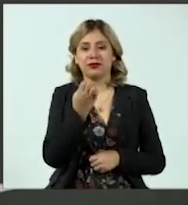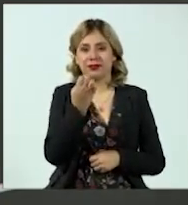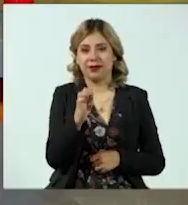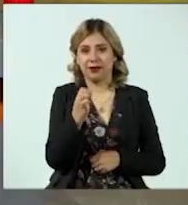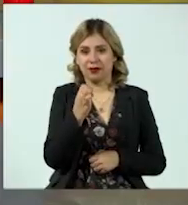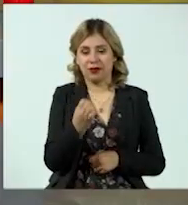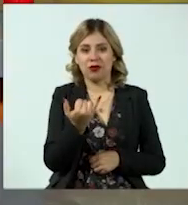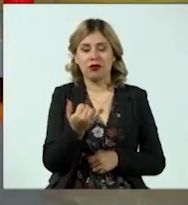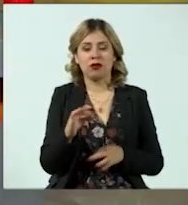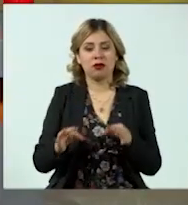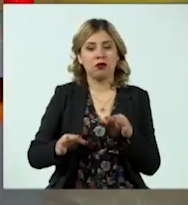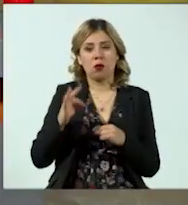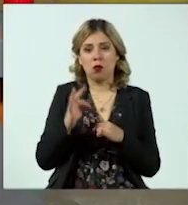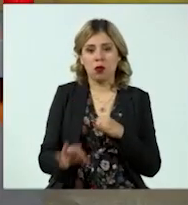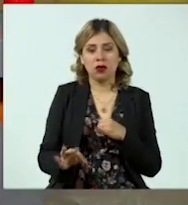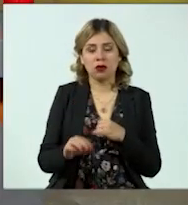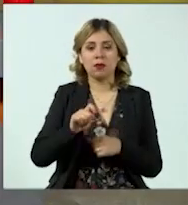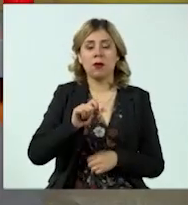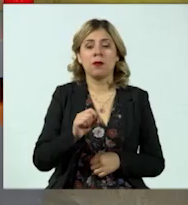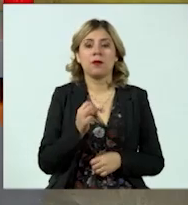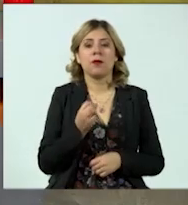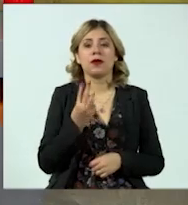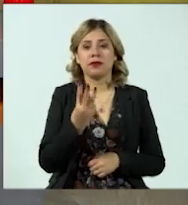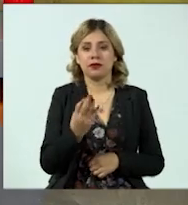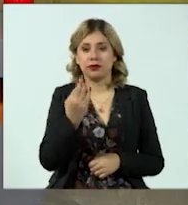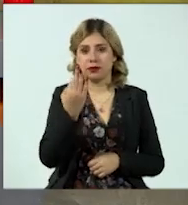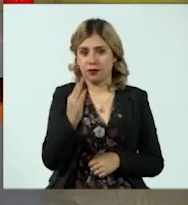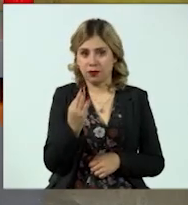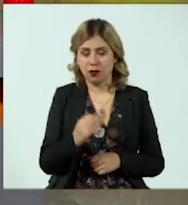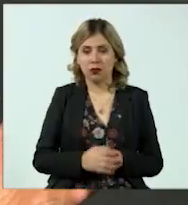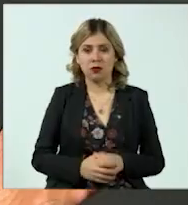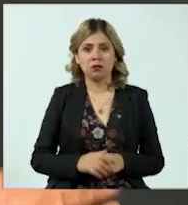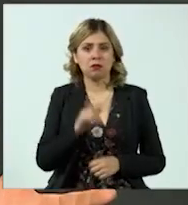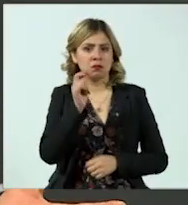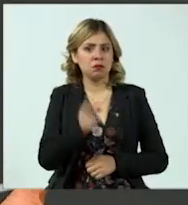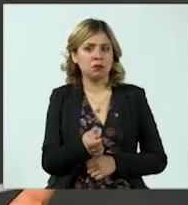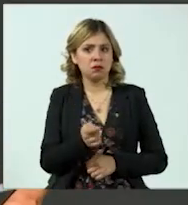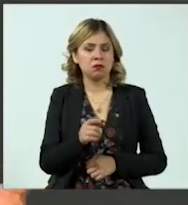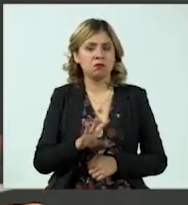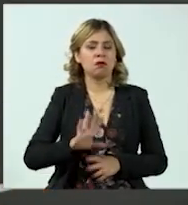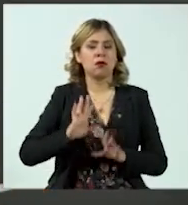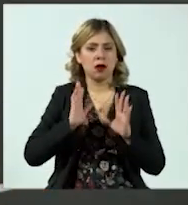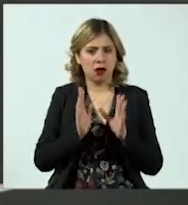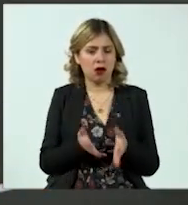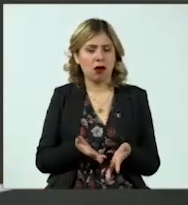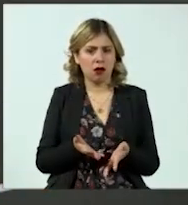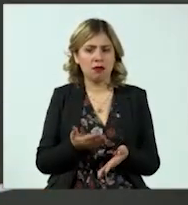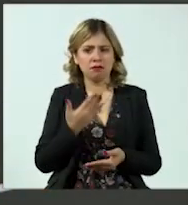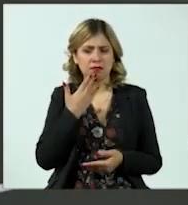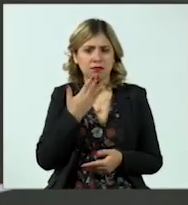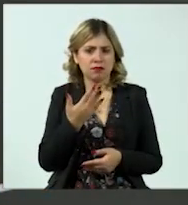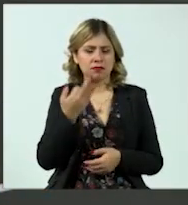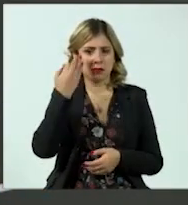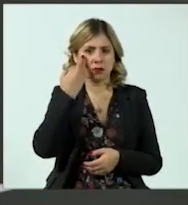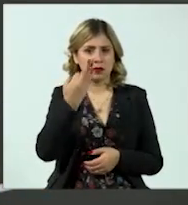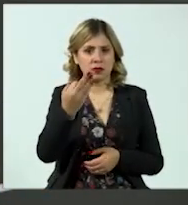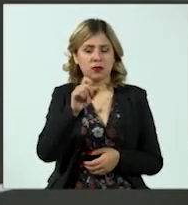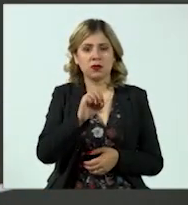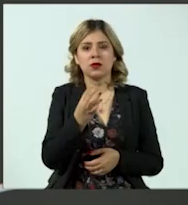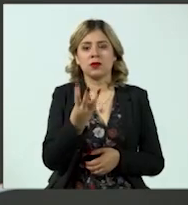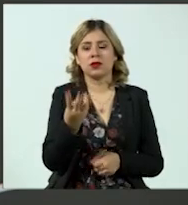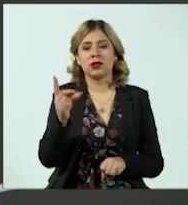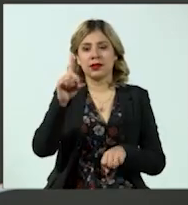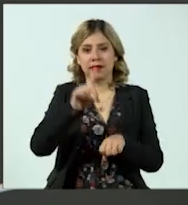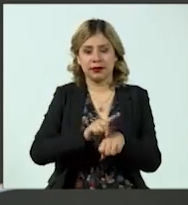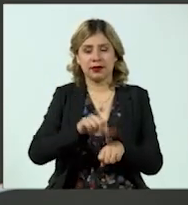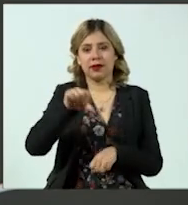y cierra el próximo 23 de febrero. Tenemos todavía bastante tiempo, 23 días a